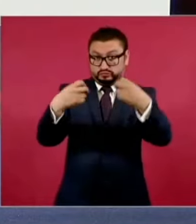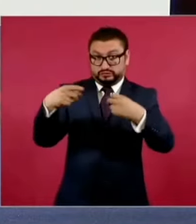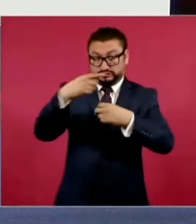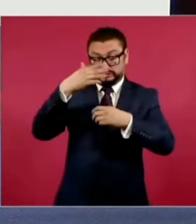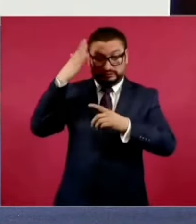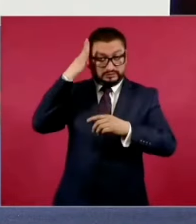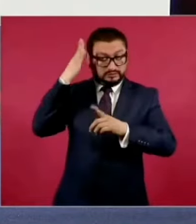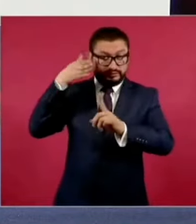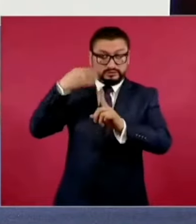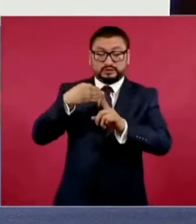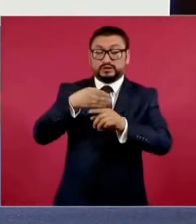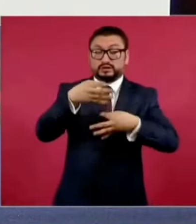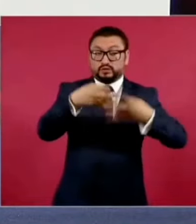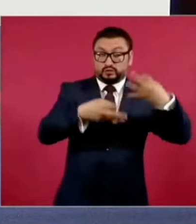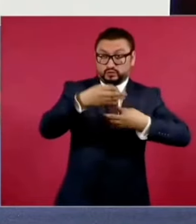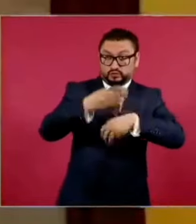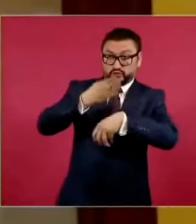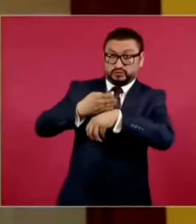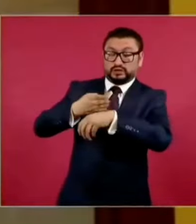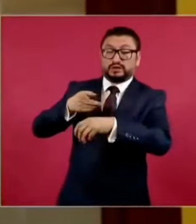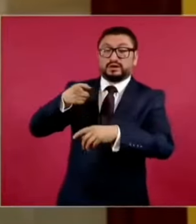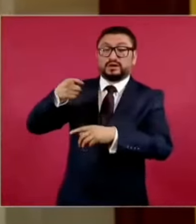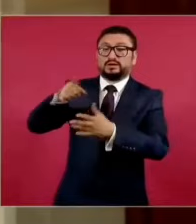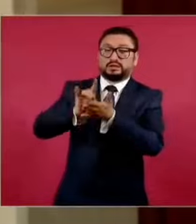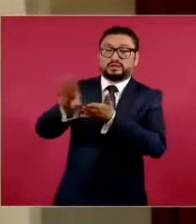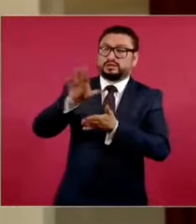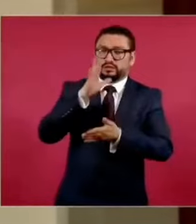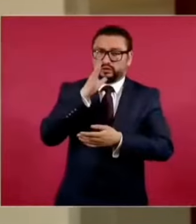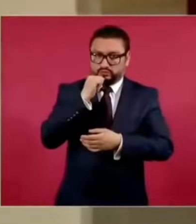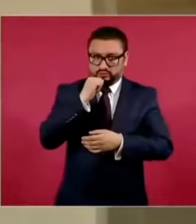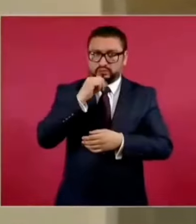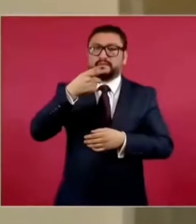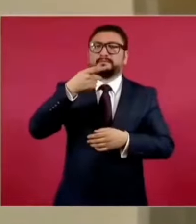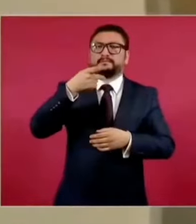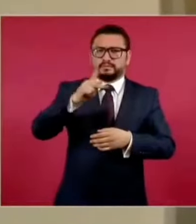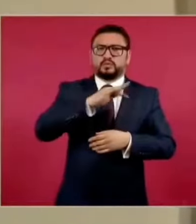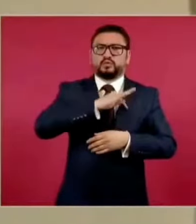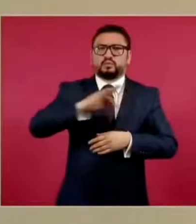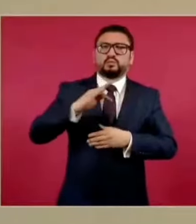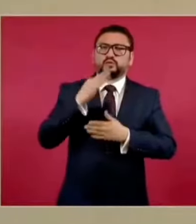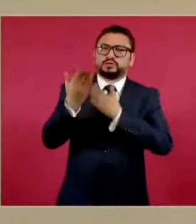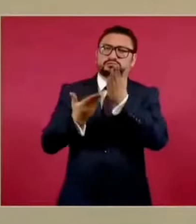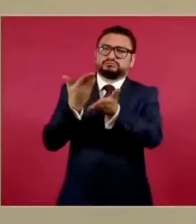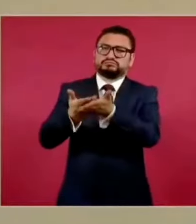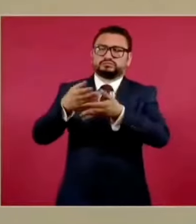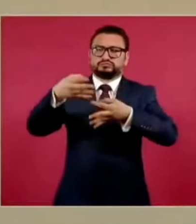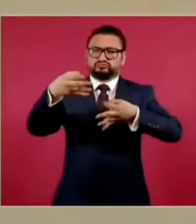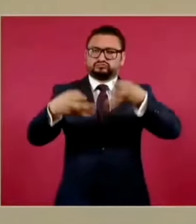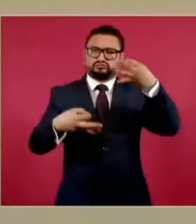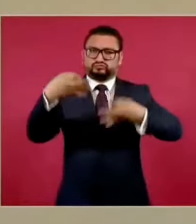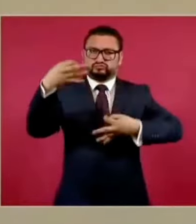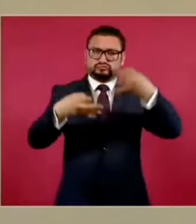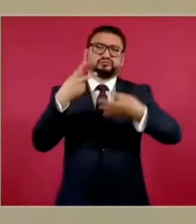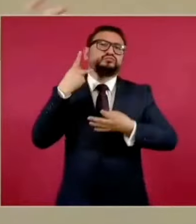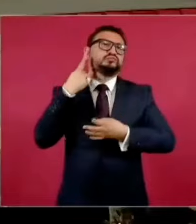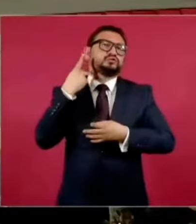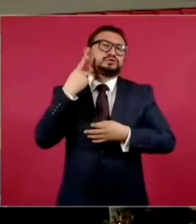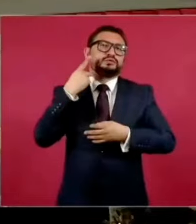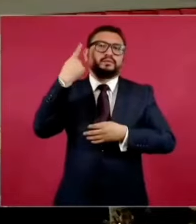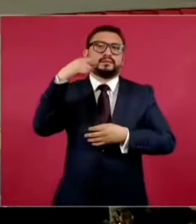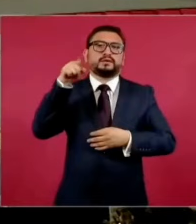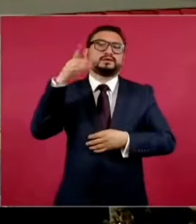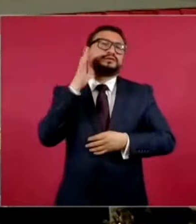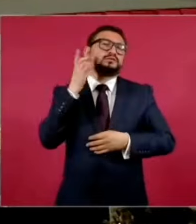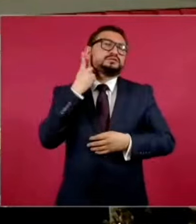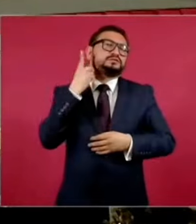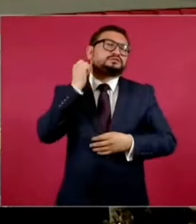Tribunal de Disciplina no podrá llegar a destituirlos, pero sí puede presentar un juicio político ante el Congreso para que